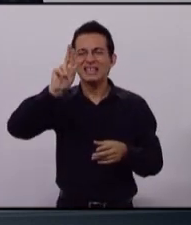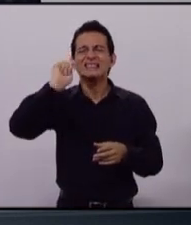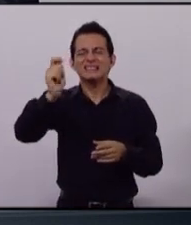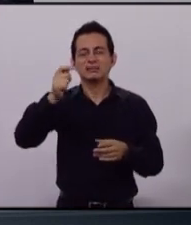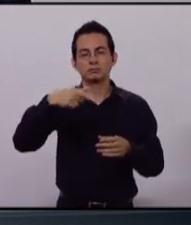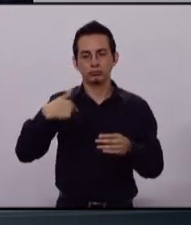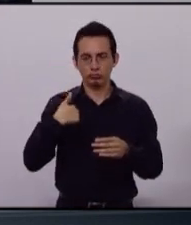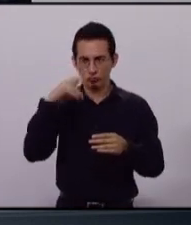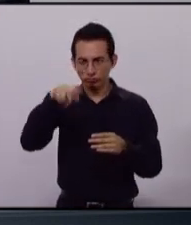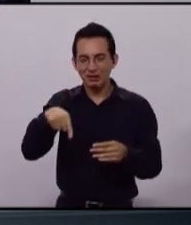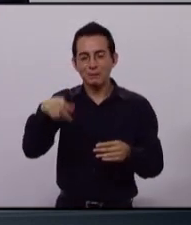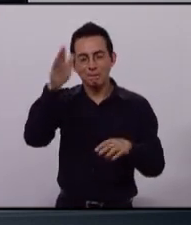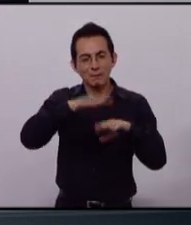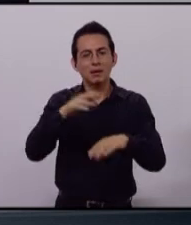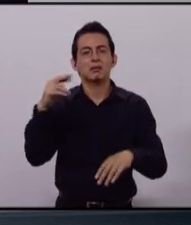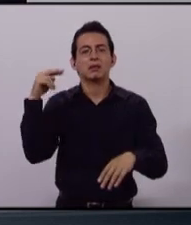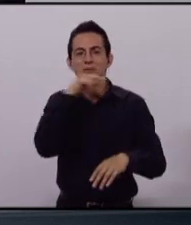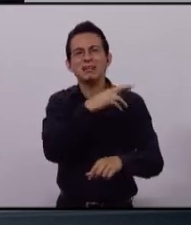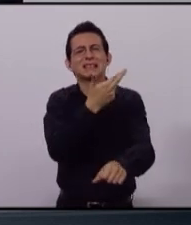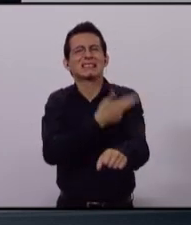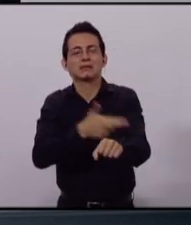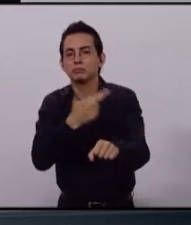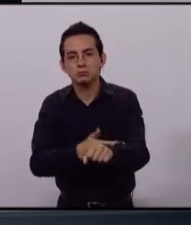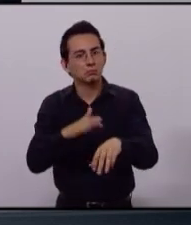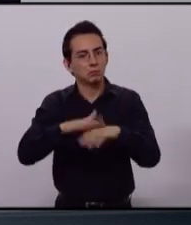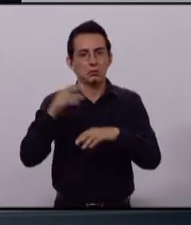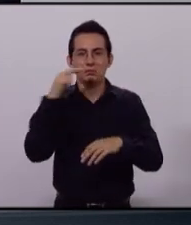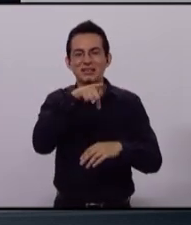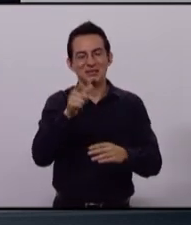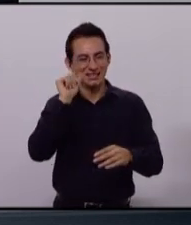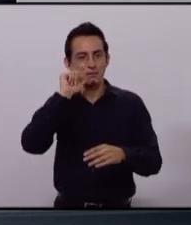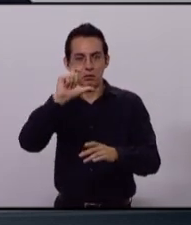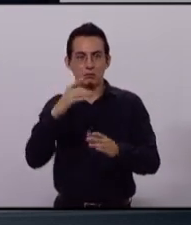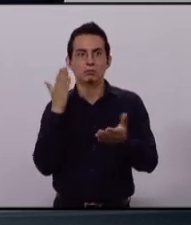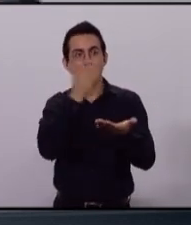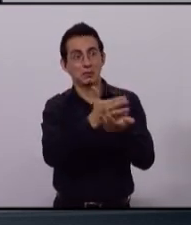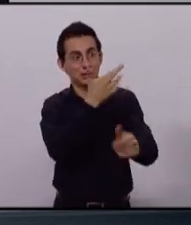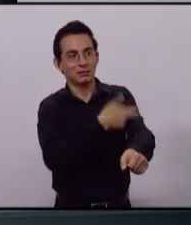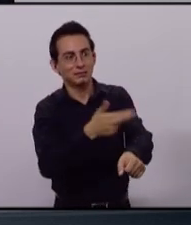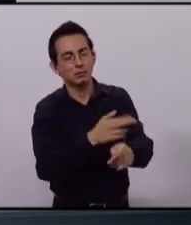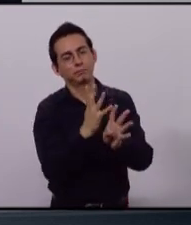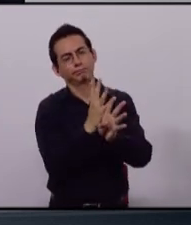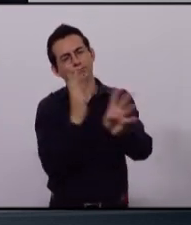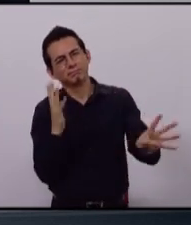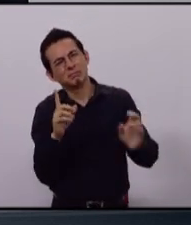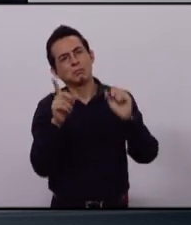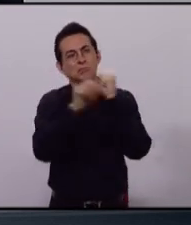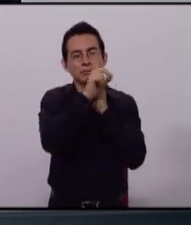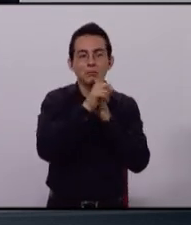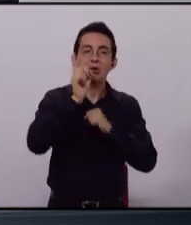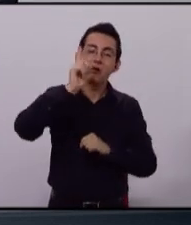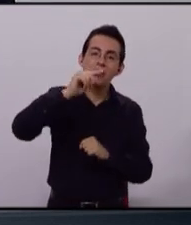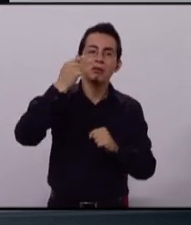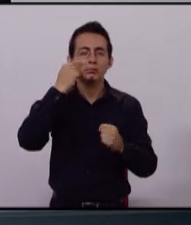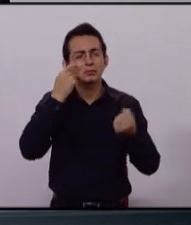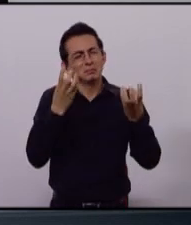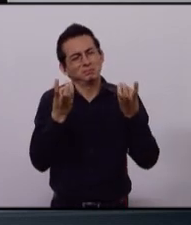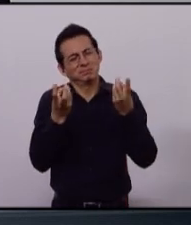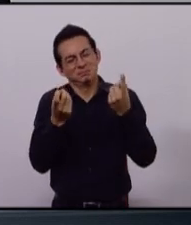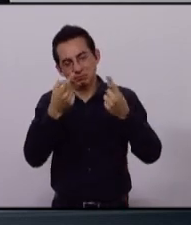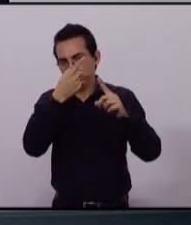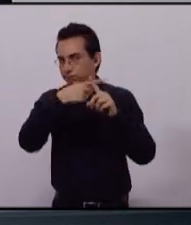a agilizar los trámites, porque te encuentras a la hora que haces el trámite mucha problemática, te ponen muchas trabas y además